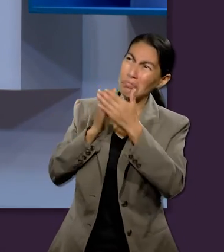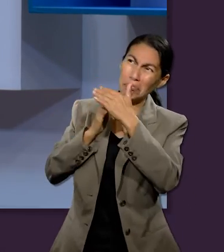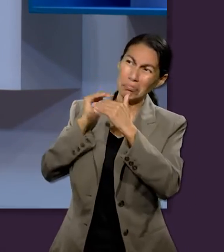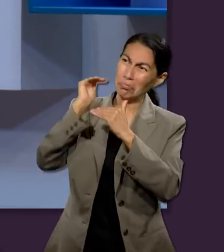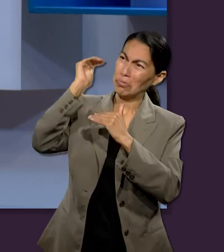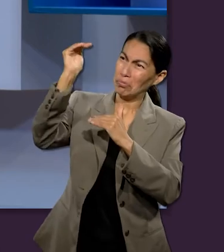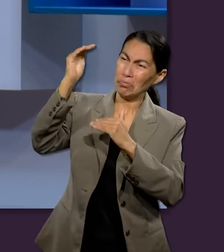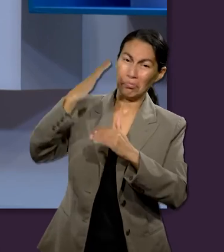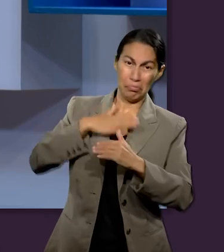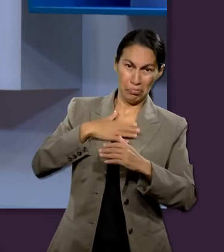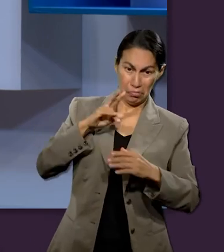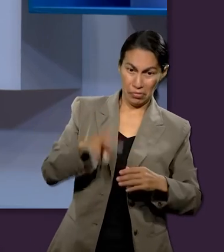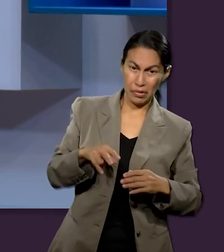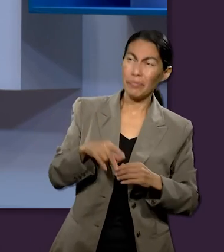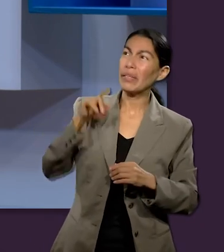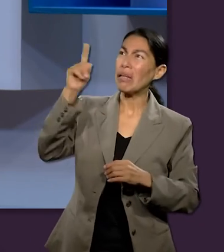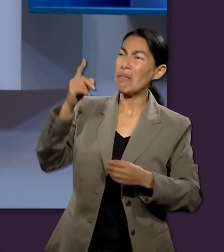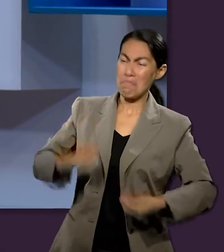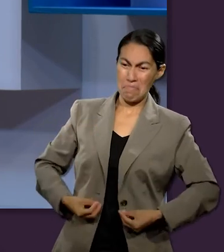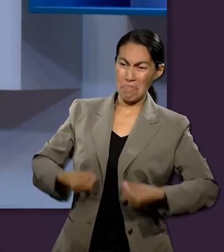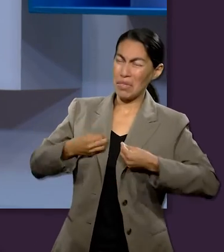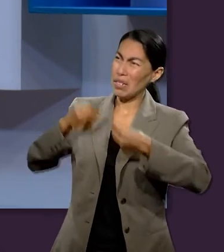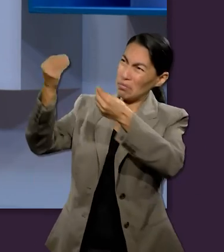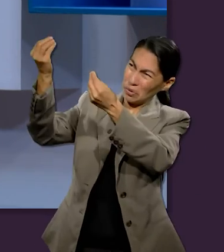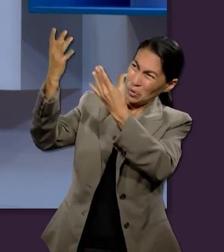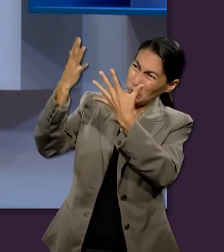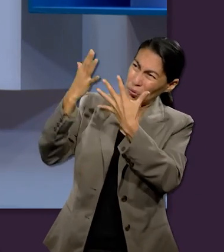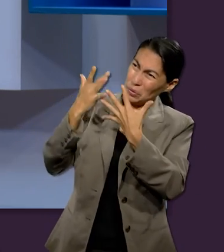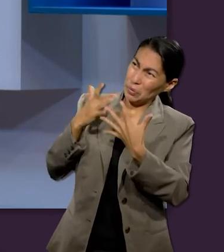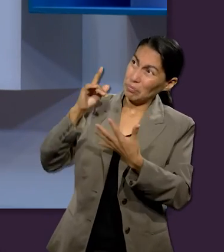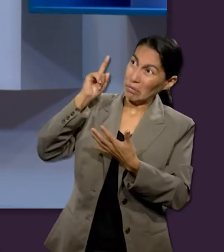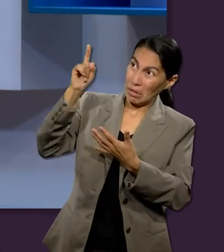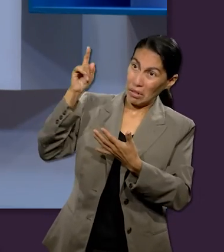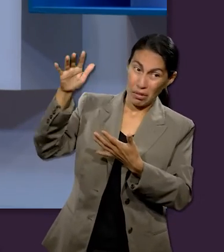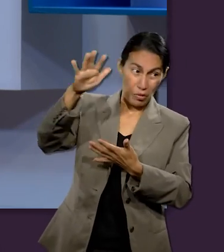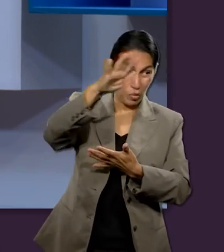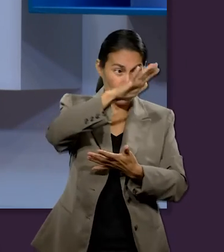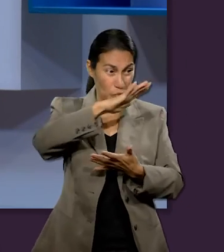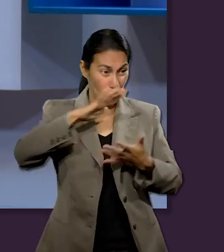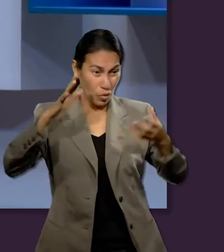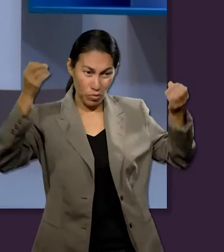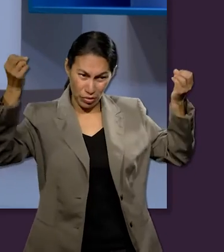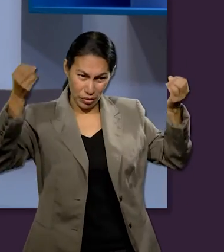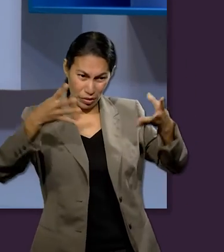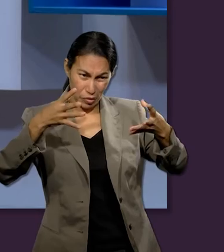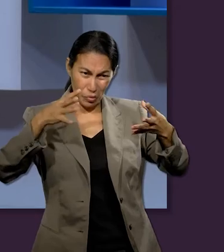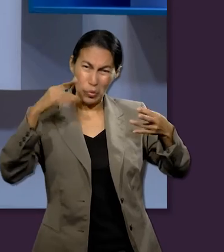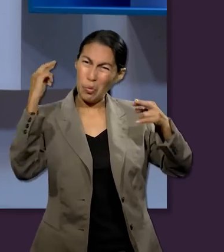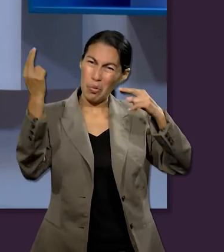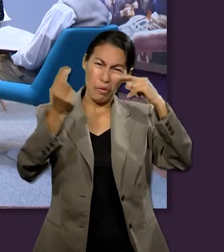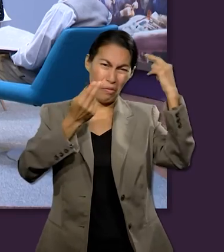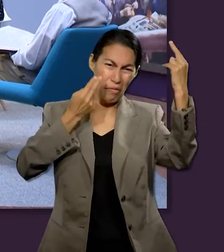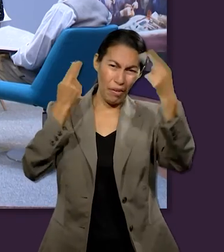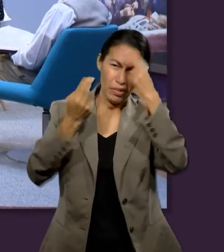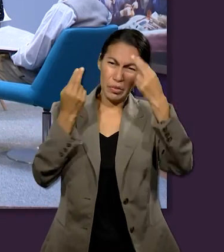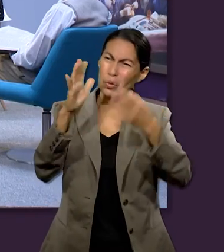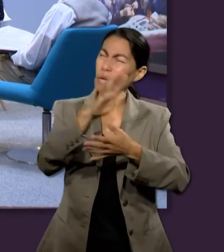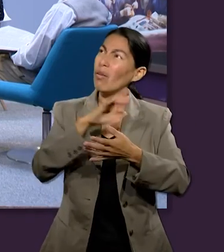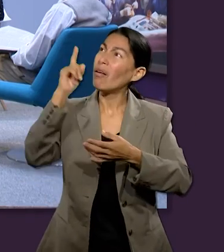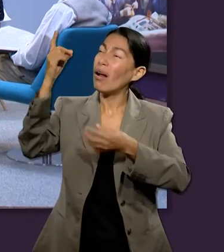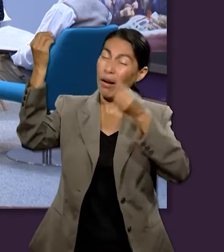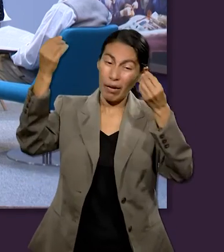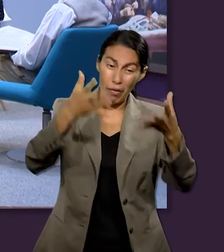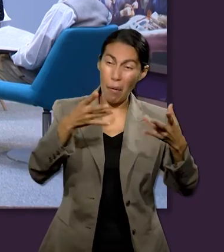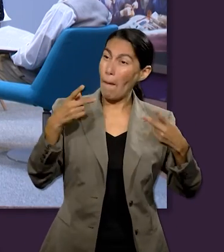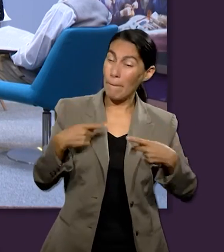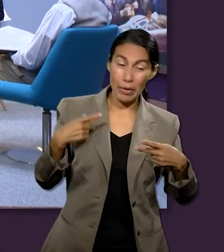inmanente y trascendente a nuestra realidad él es la fuente de vida y mediante el todo el universo fue